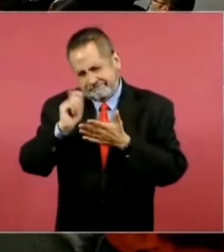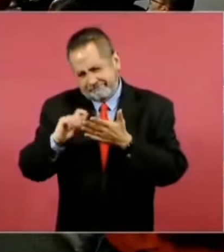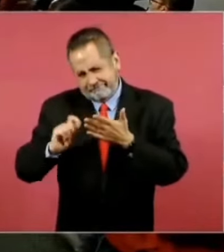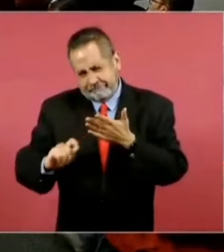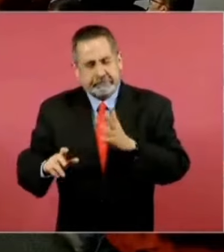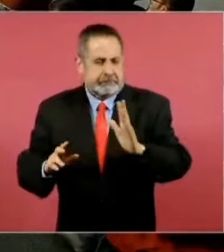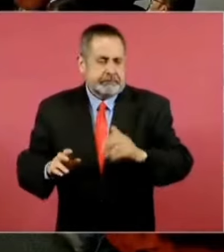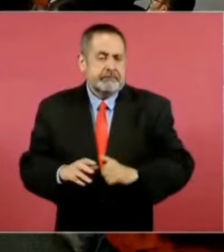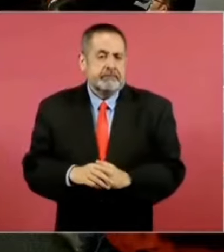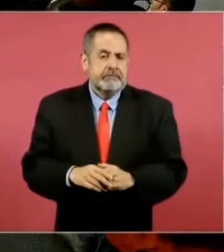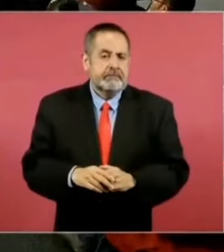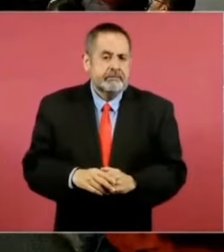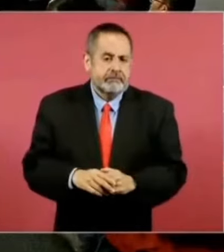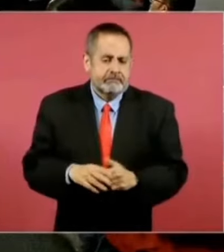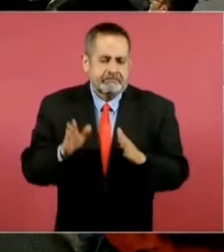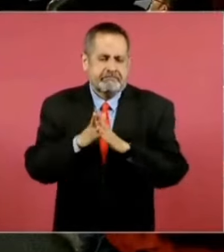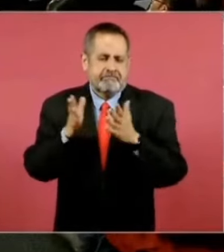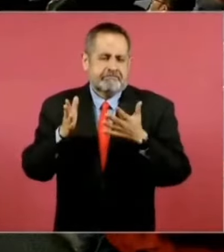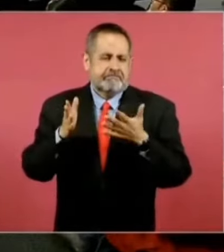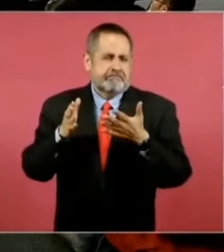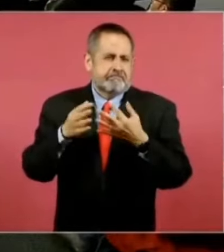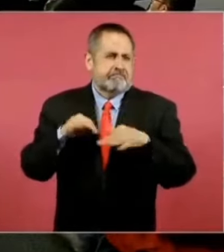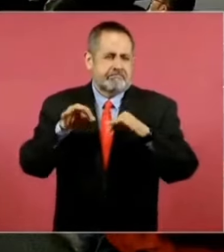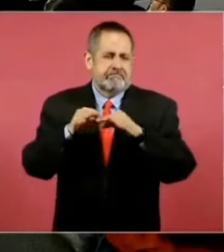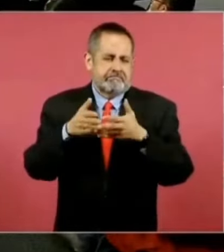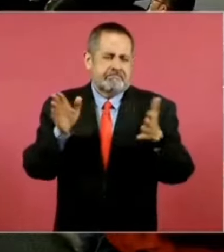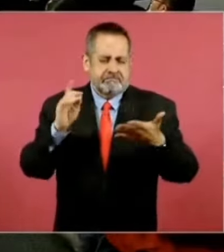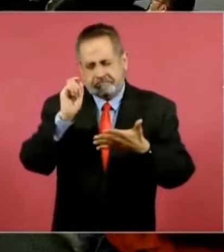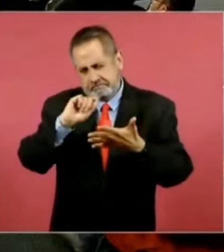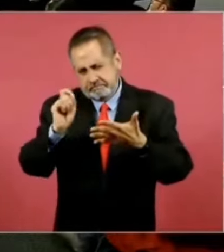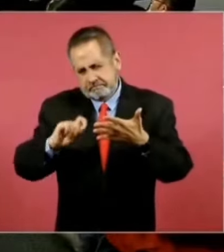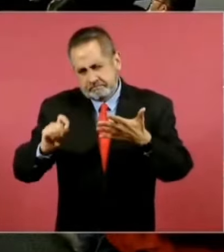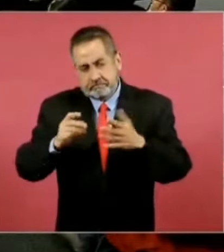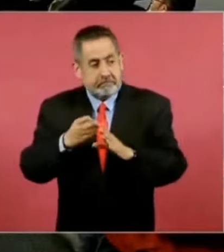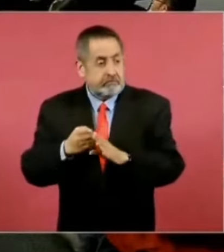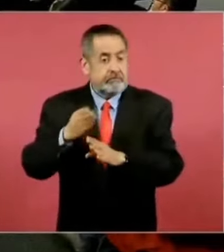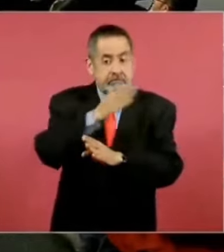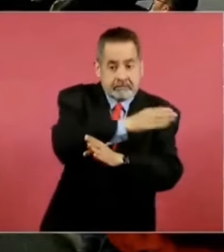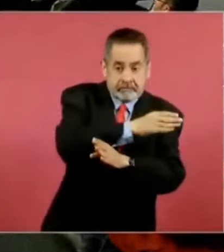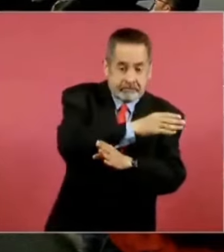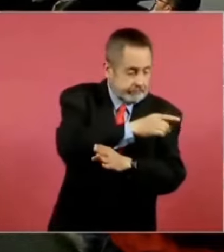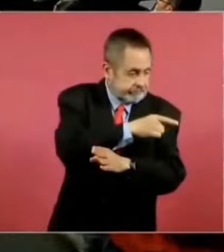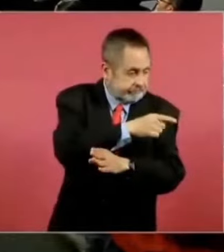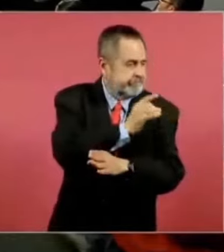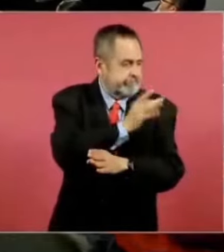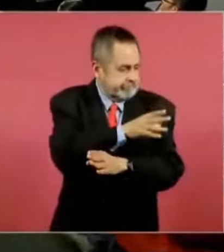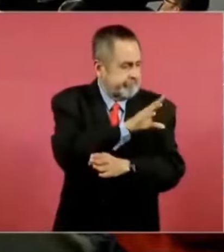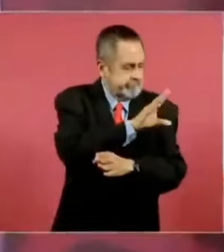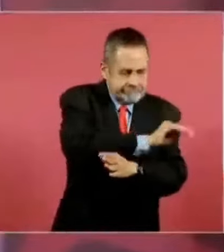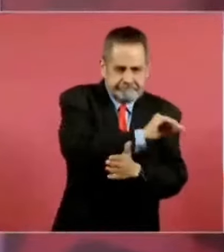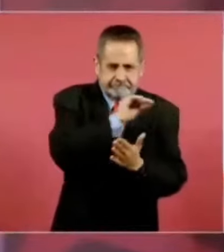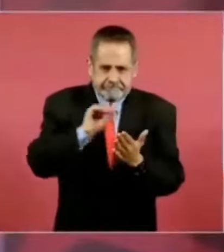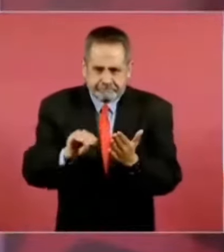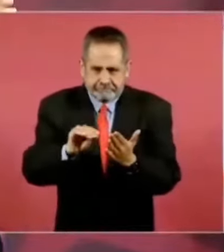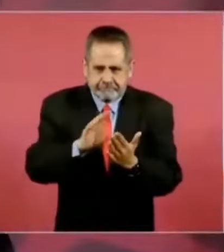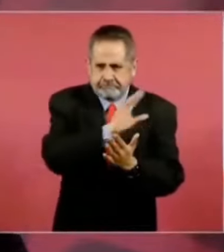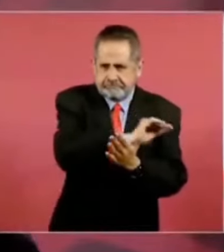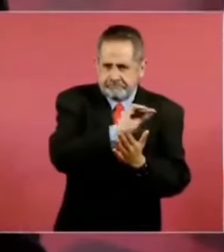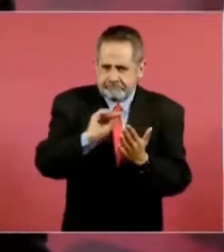desde luego lo general, y cosas que ya había escrito, pero vistas